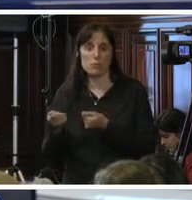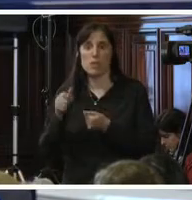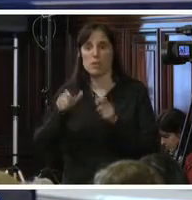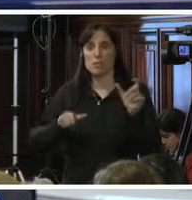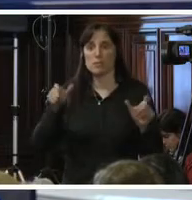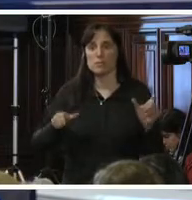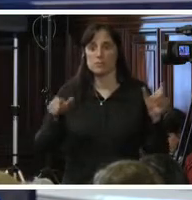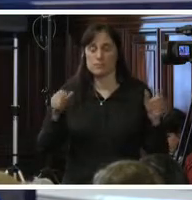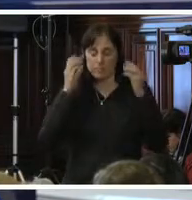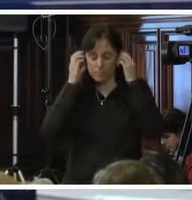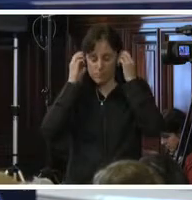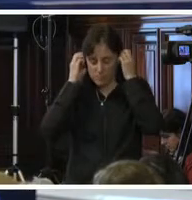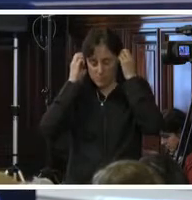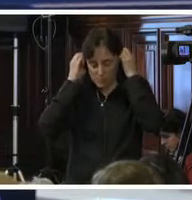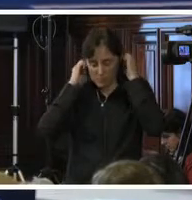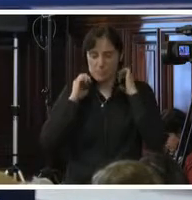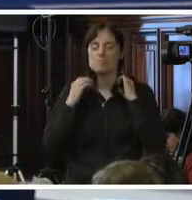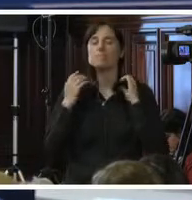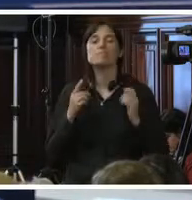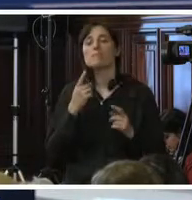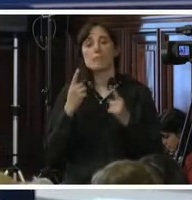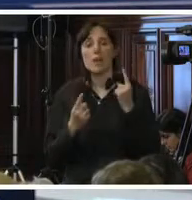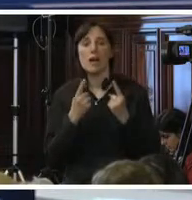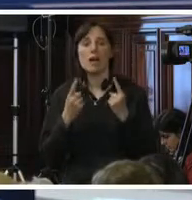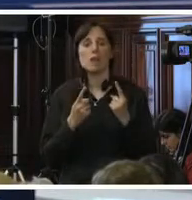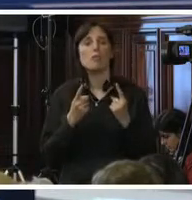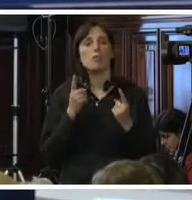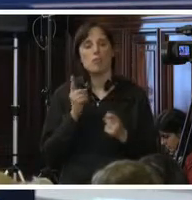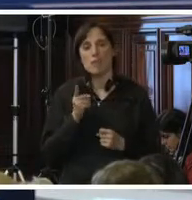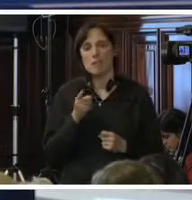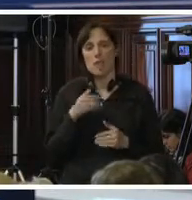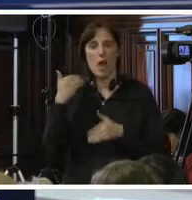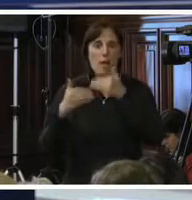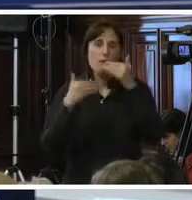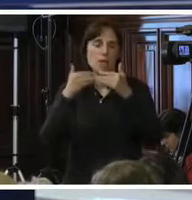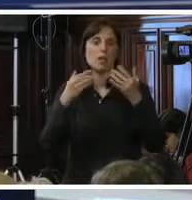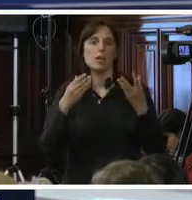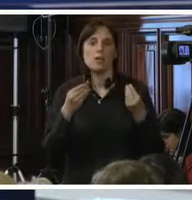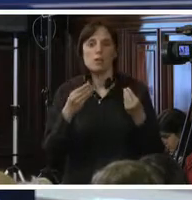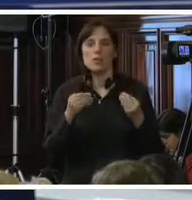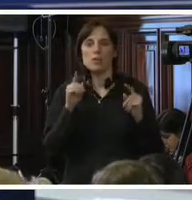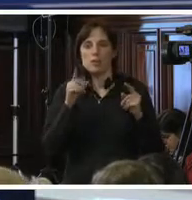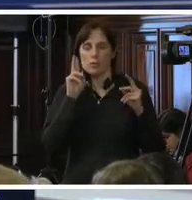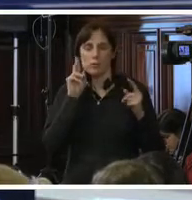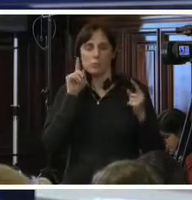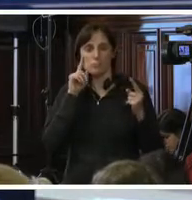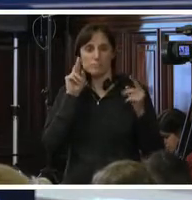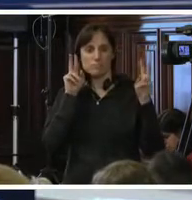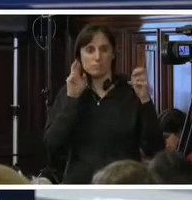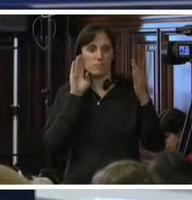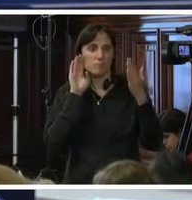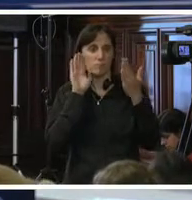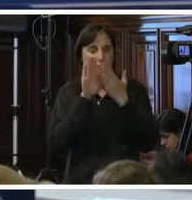integral del fenómeno, es algo que se tiene que avanzar mucho, especialmente bajo una perspectiva de construcción